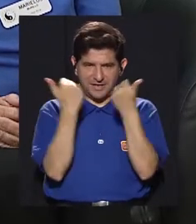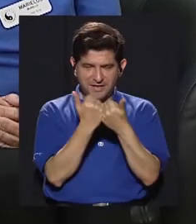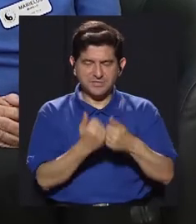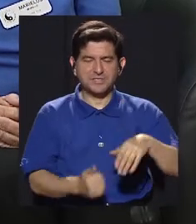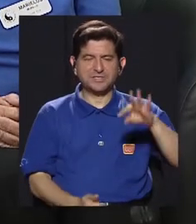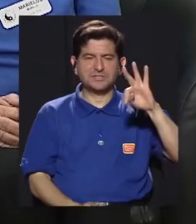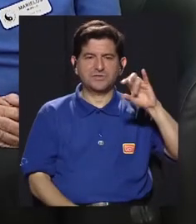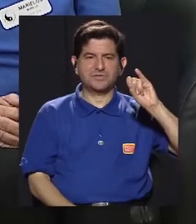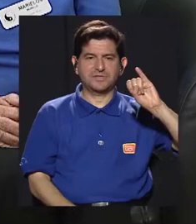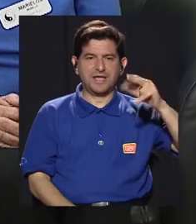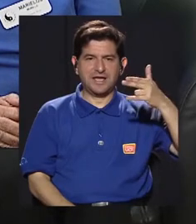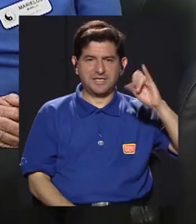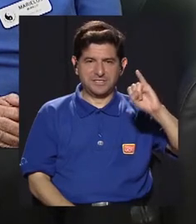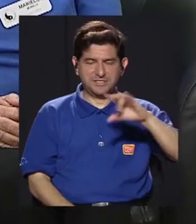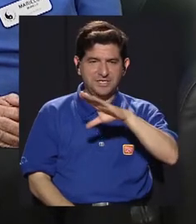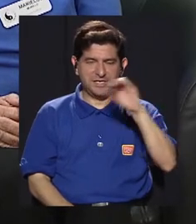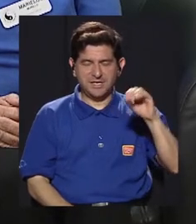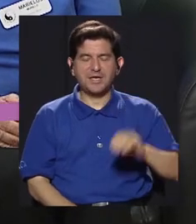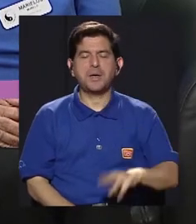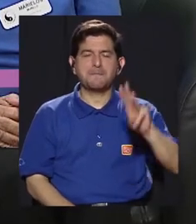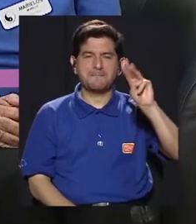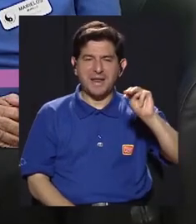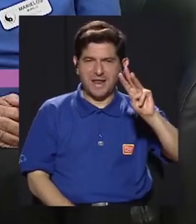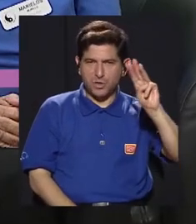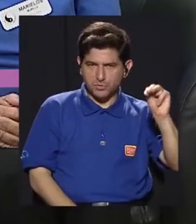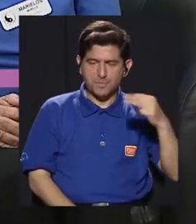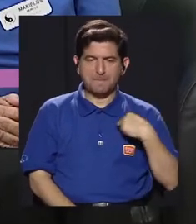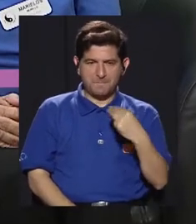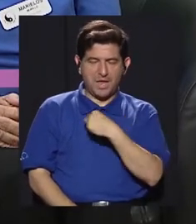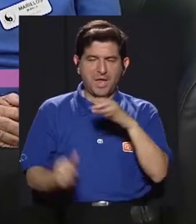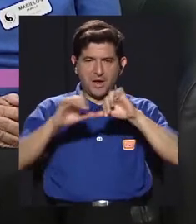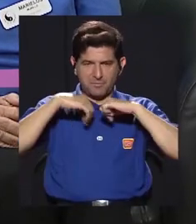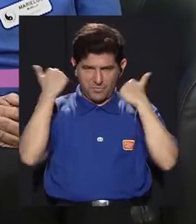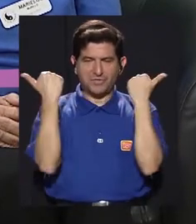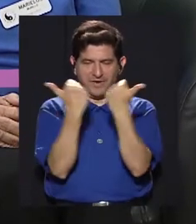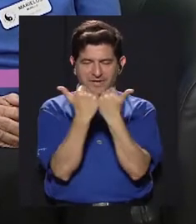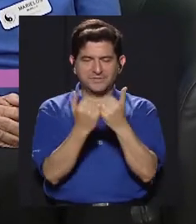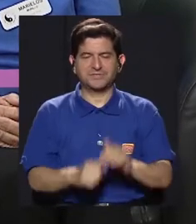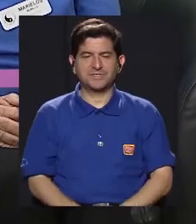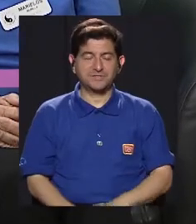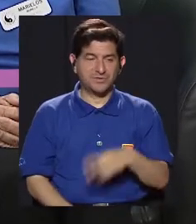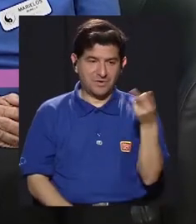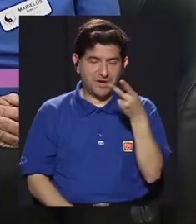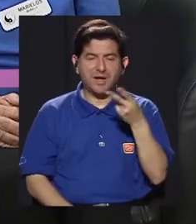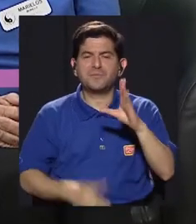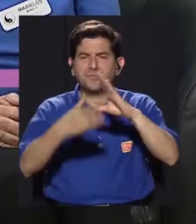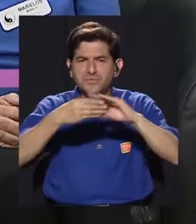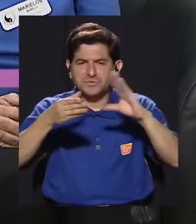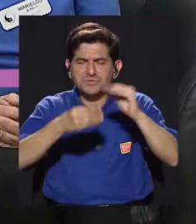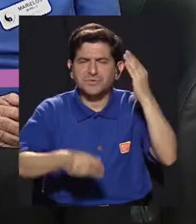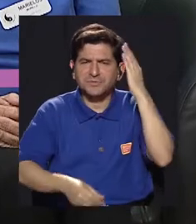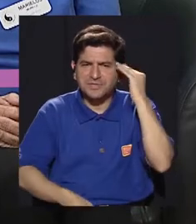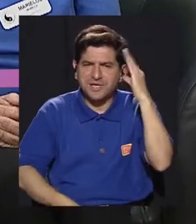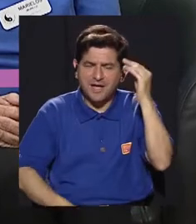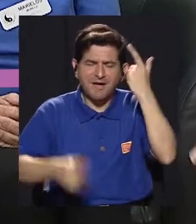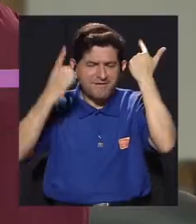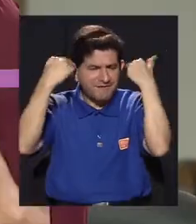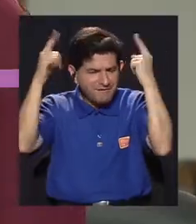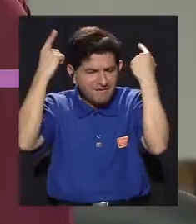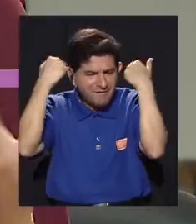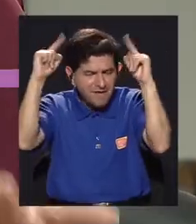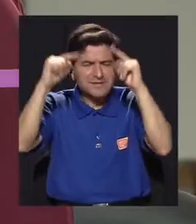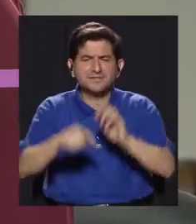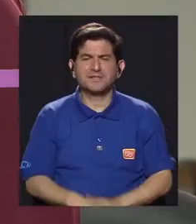Taoísta de Costa Rica y con la señora Marielos Murillo, miembro de la Asociación de Tai Chi, quien nos está comentando acerca de su experiencia de éxito